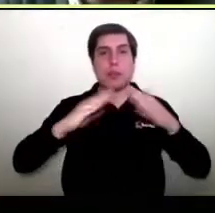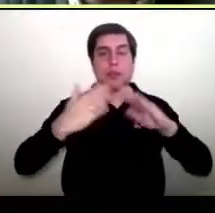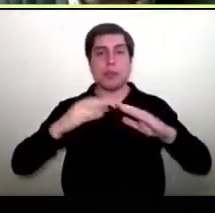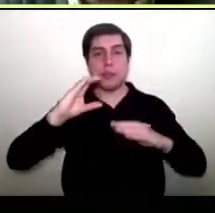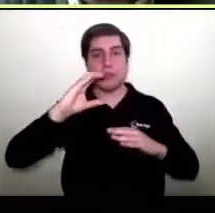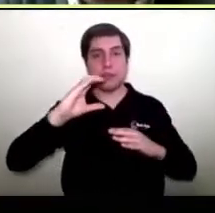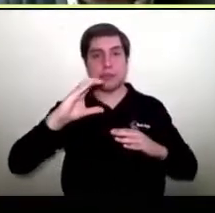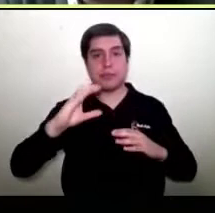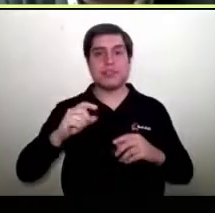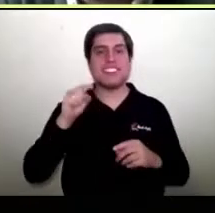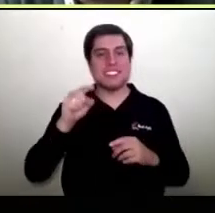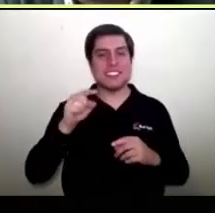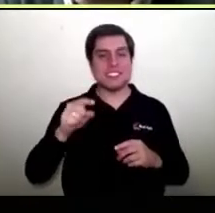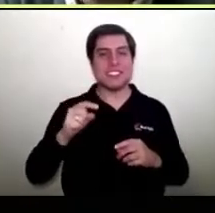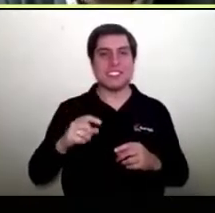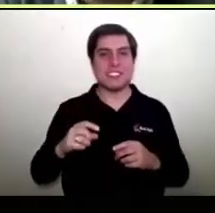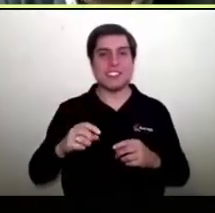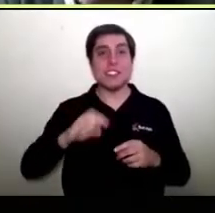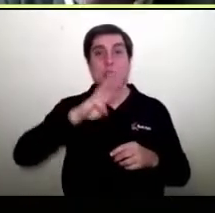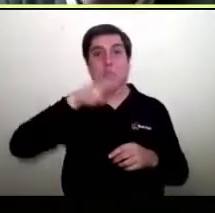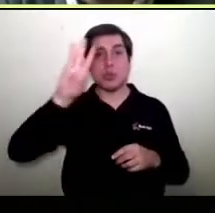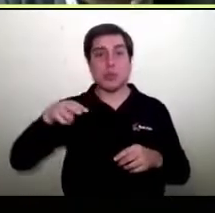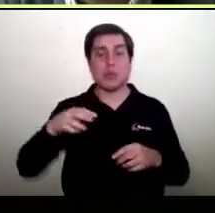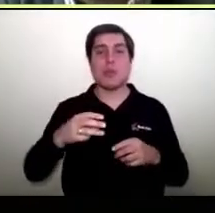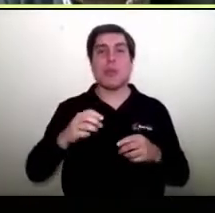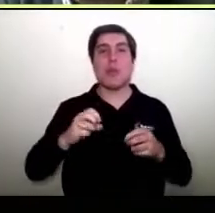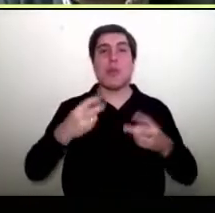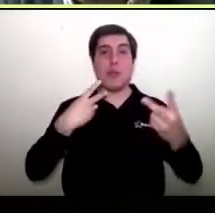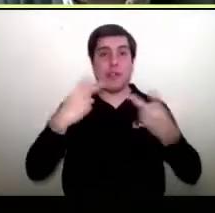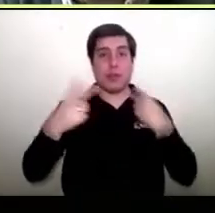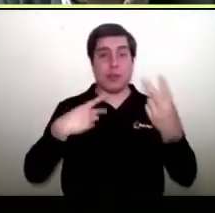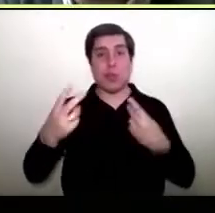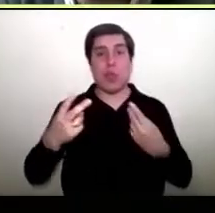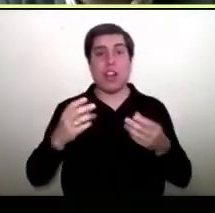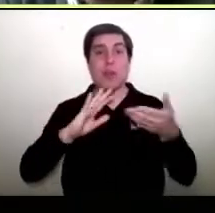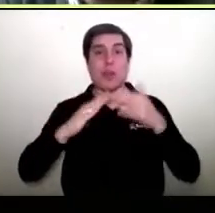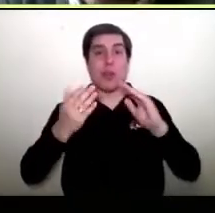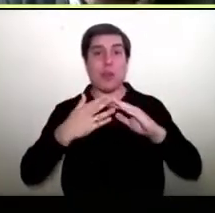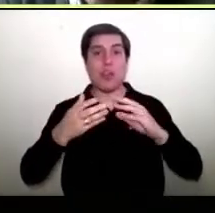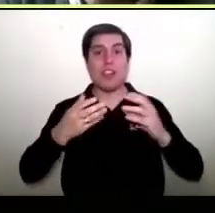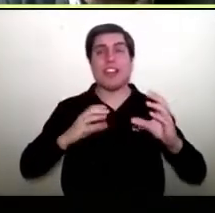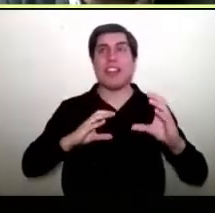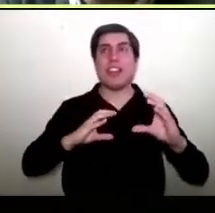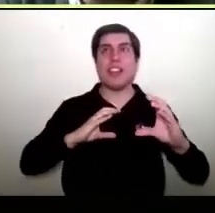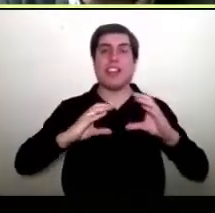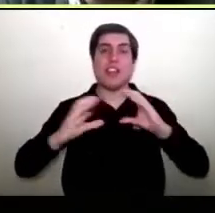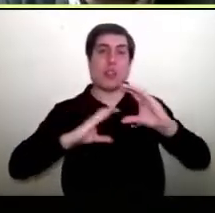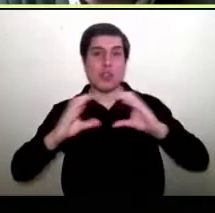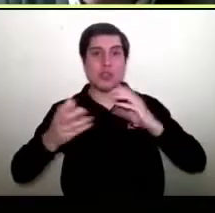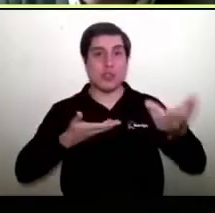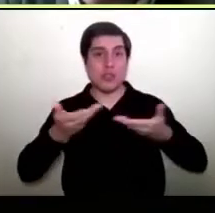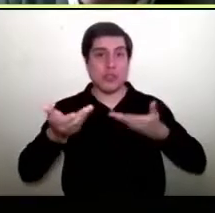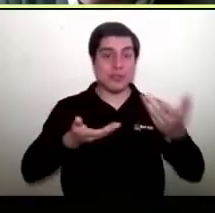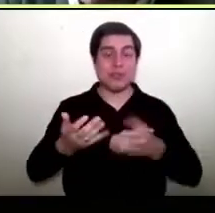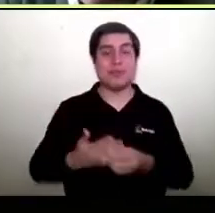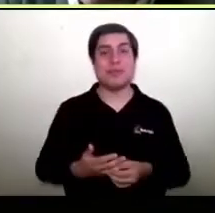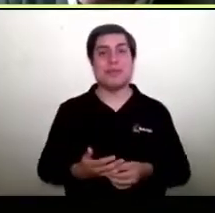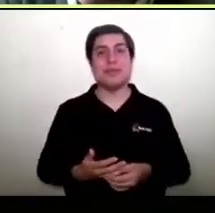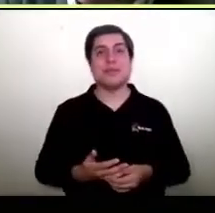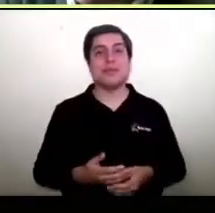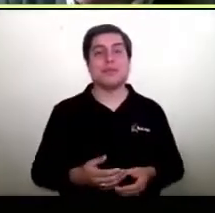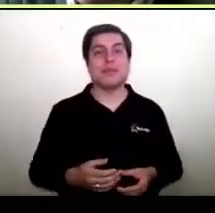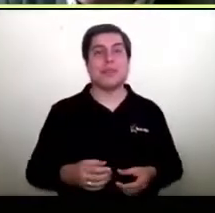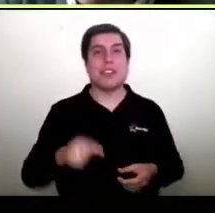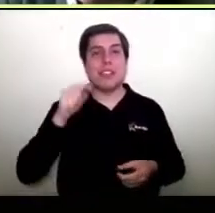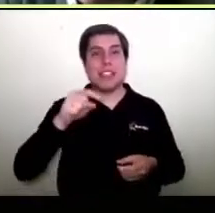Mi Comunidad C es un mall virtual, una comunidad colaborativa, un mundo donde hoy día más